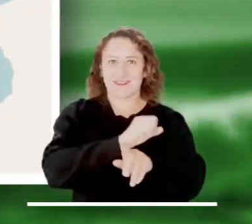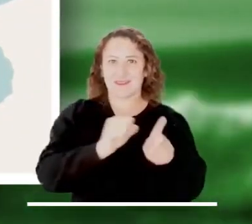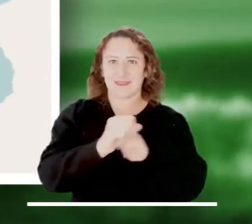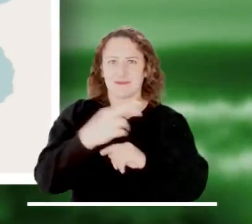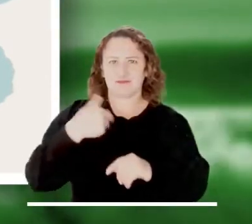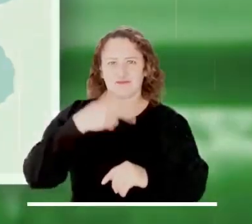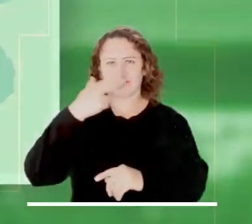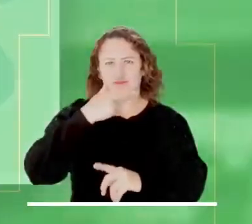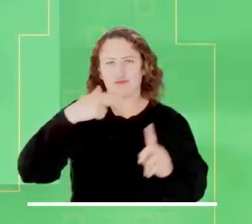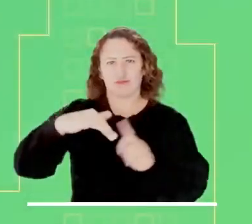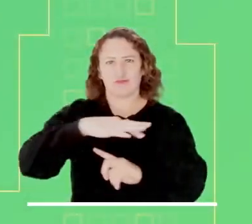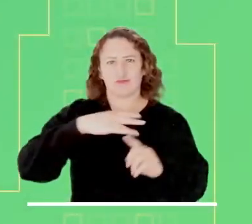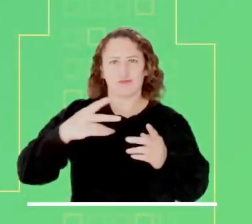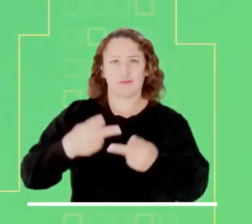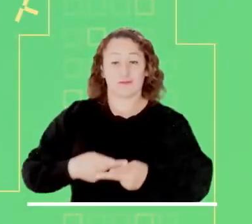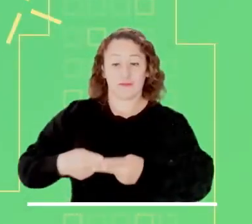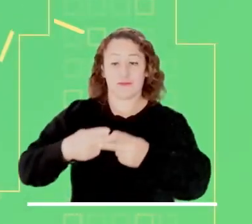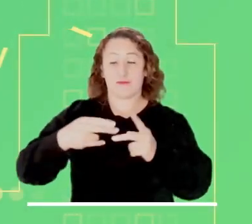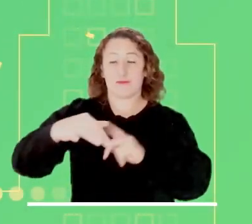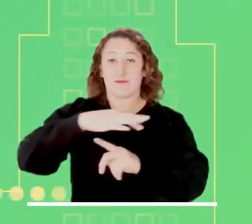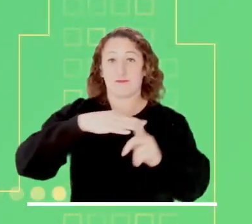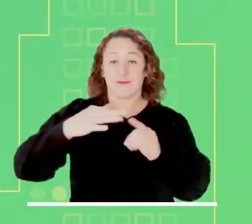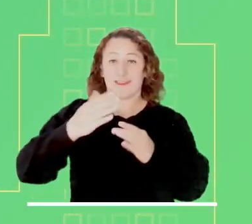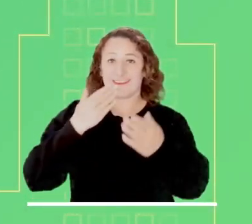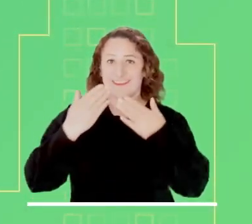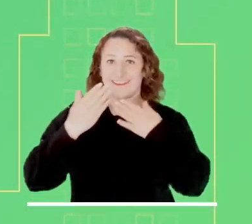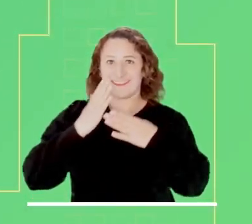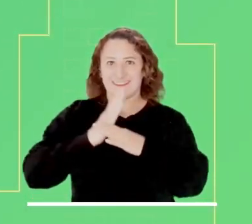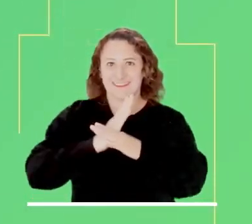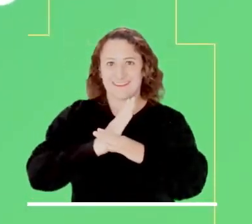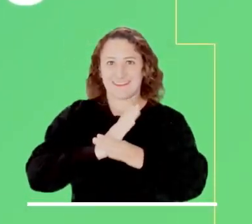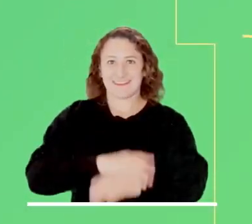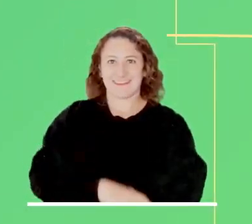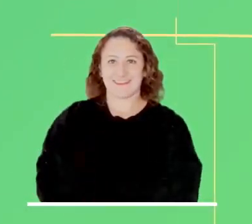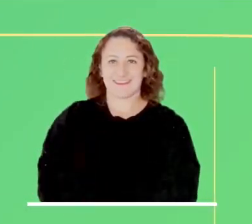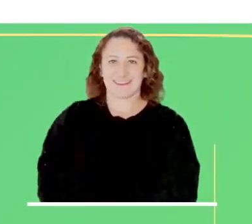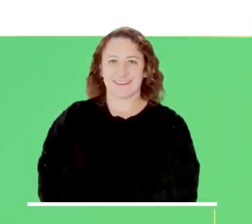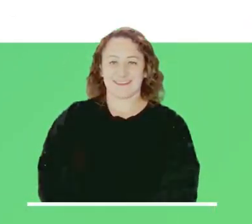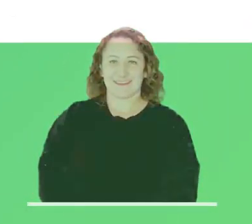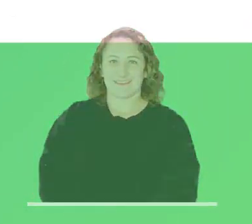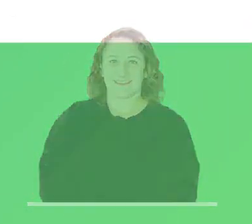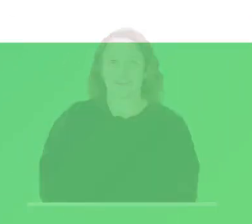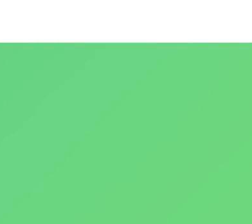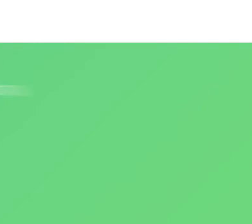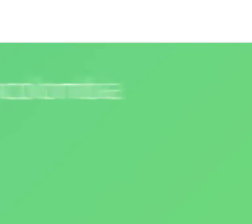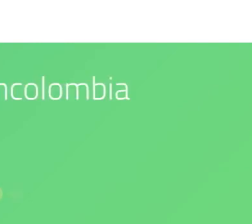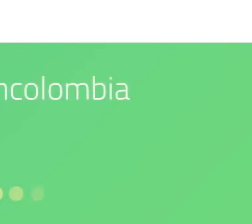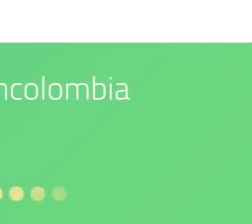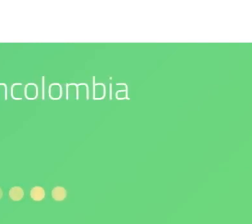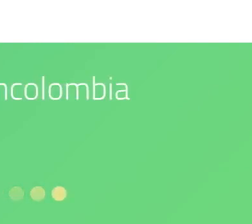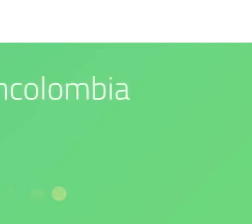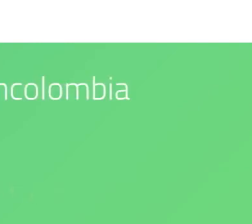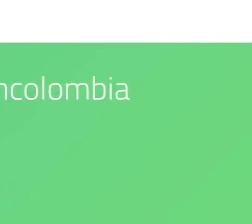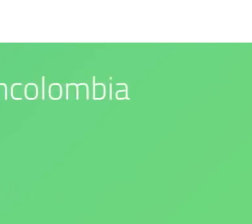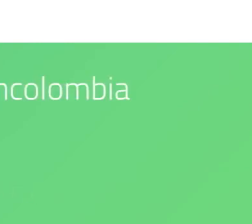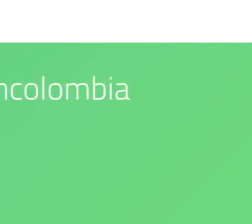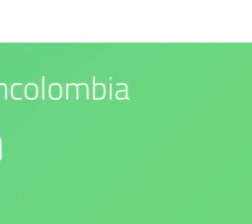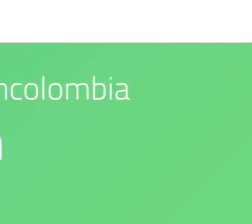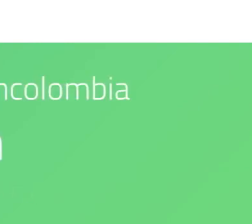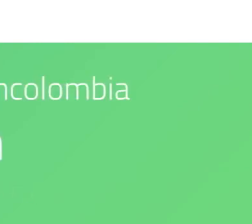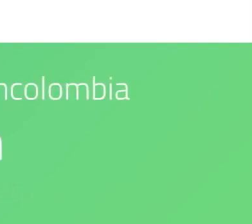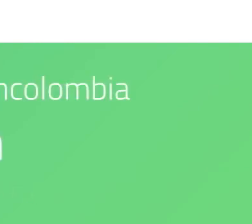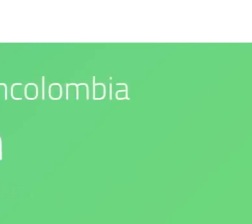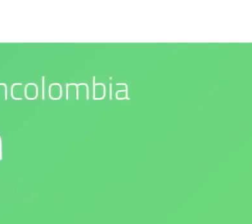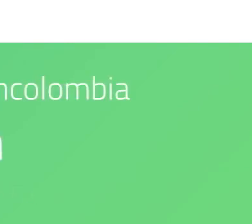y occidente del mar Caribe. Síguenos en nuestras redes sociales. Nuestro compromiso es con el medio ambiente. IDEAM